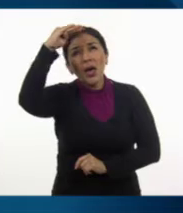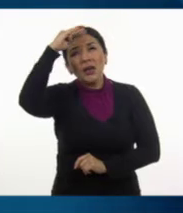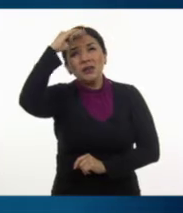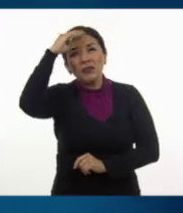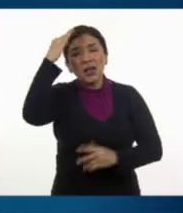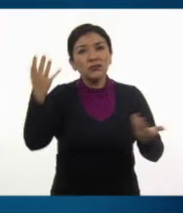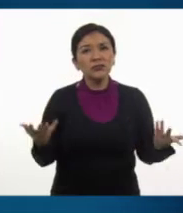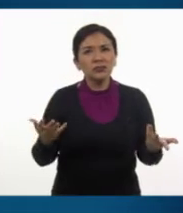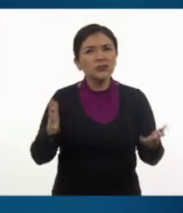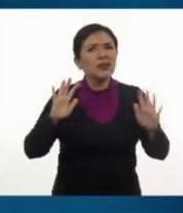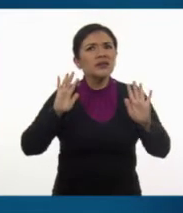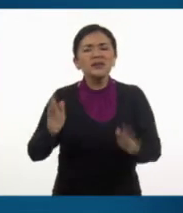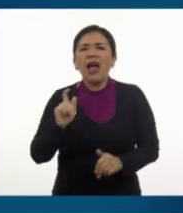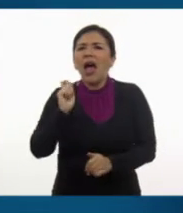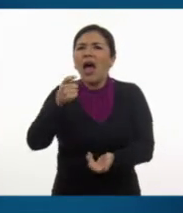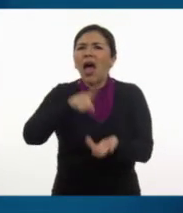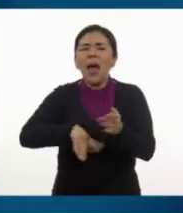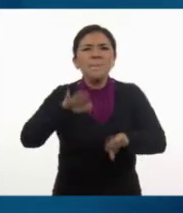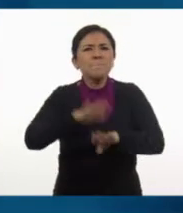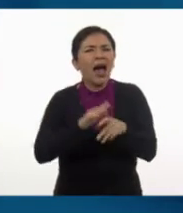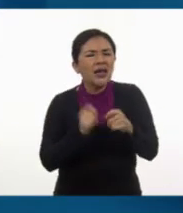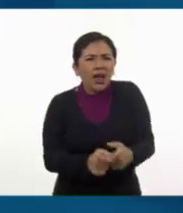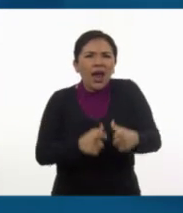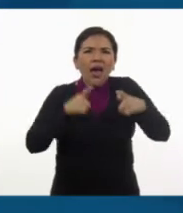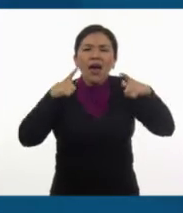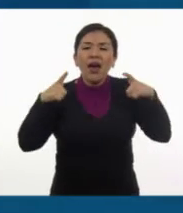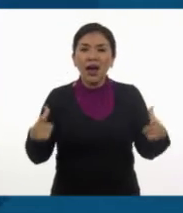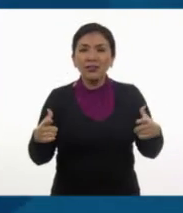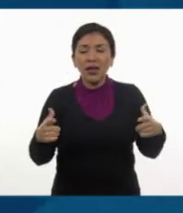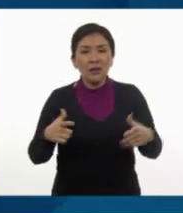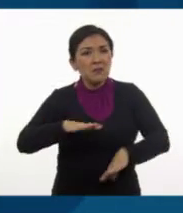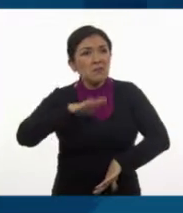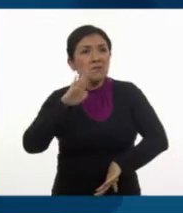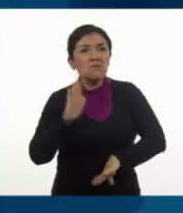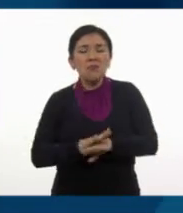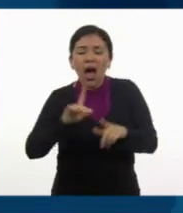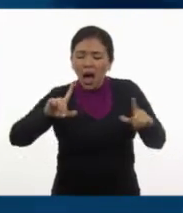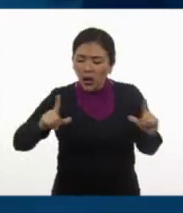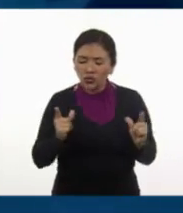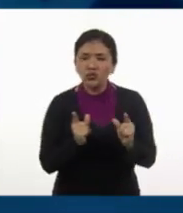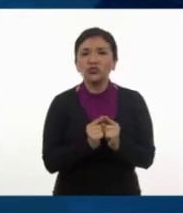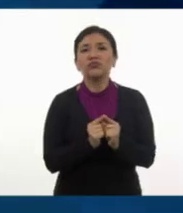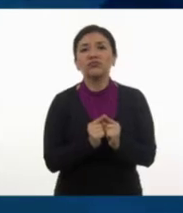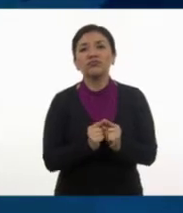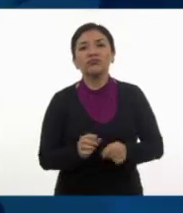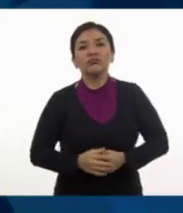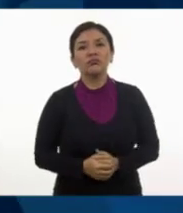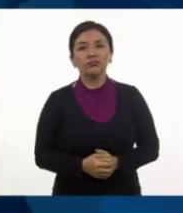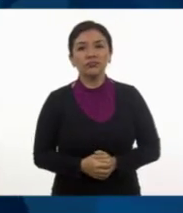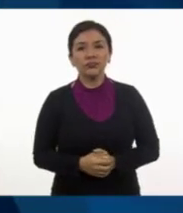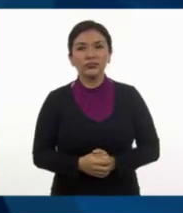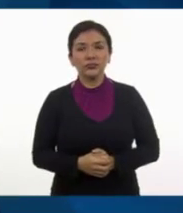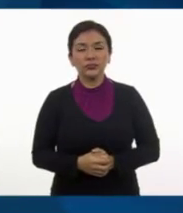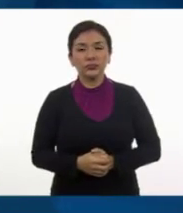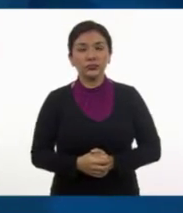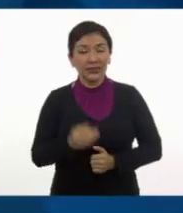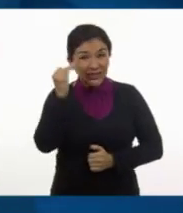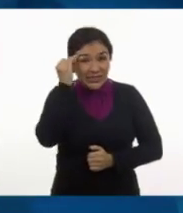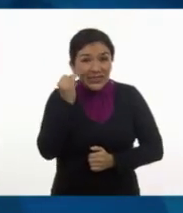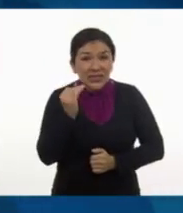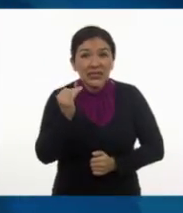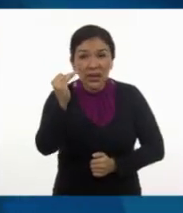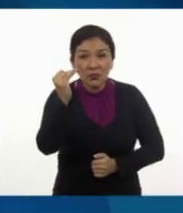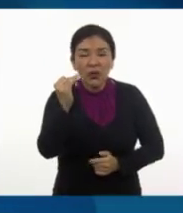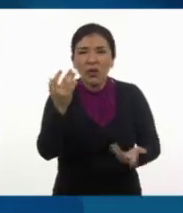Se ha vuelto demasiado grande y demasiado pequeño. El tiempo,